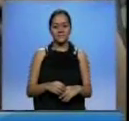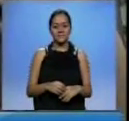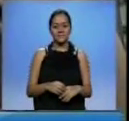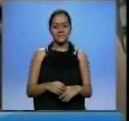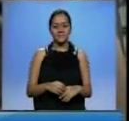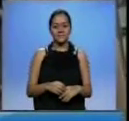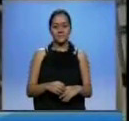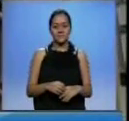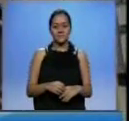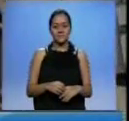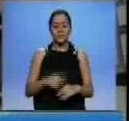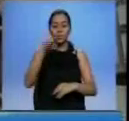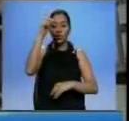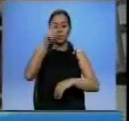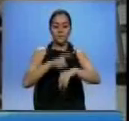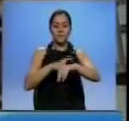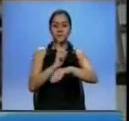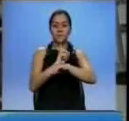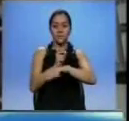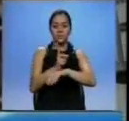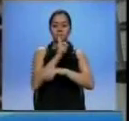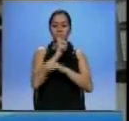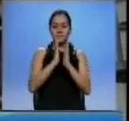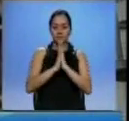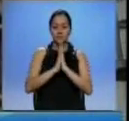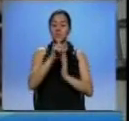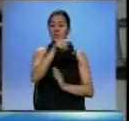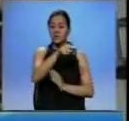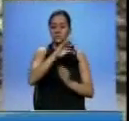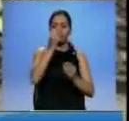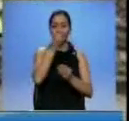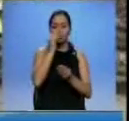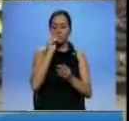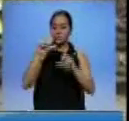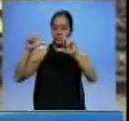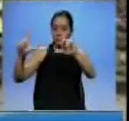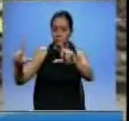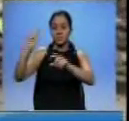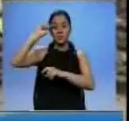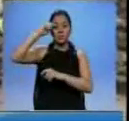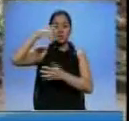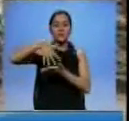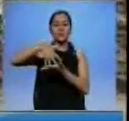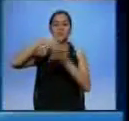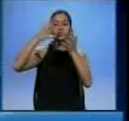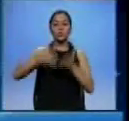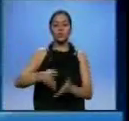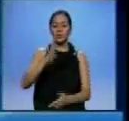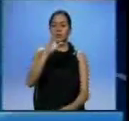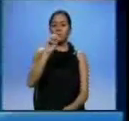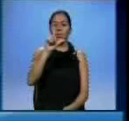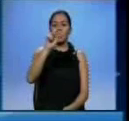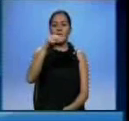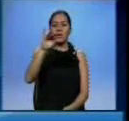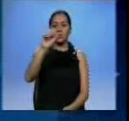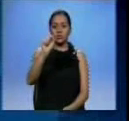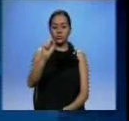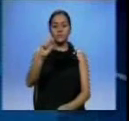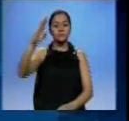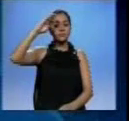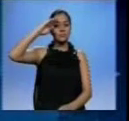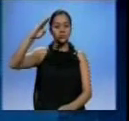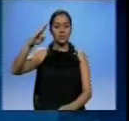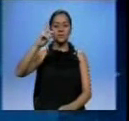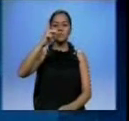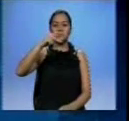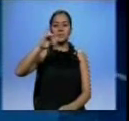Con un minuto de silencio y ofrendas florales se recordó al estudiante Juan Pablo Bolaños, a los soldados